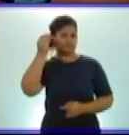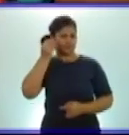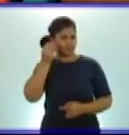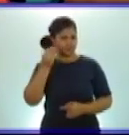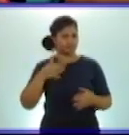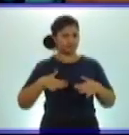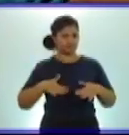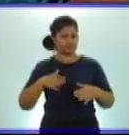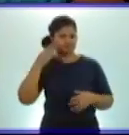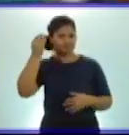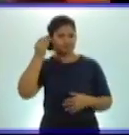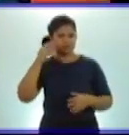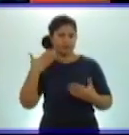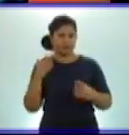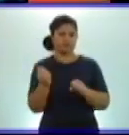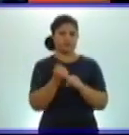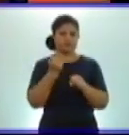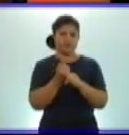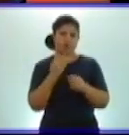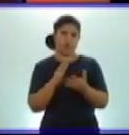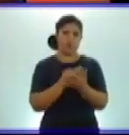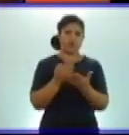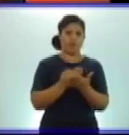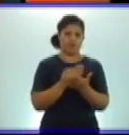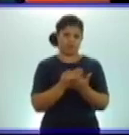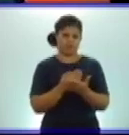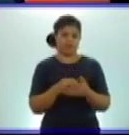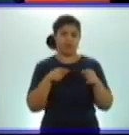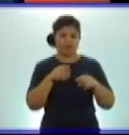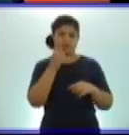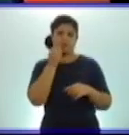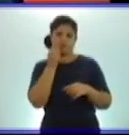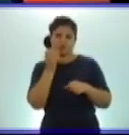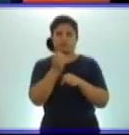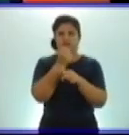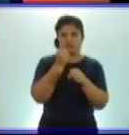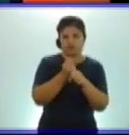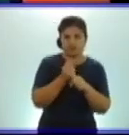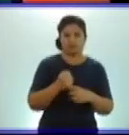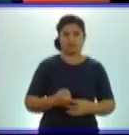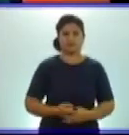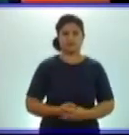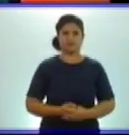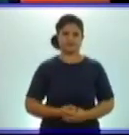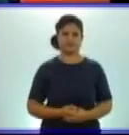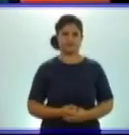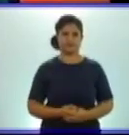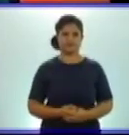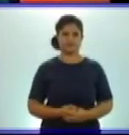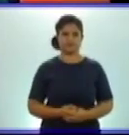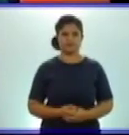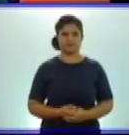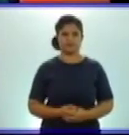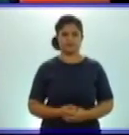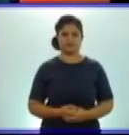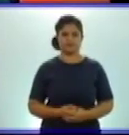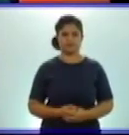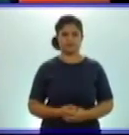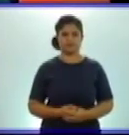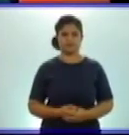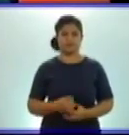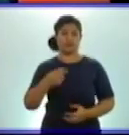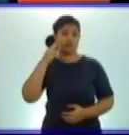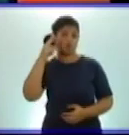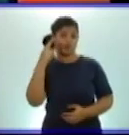para trabajar con el cuaderno de trabajo. Cuaderno de trabajo que todos nuestros niños tienen en su poder. Yo reitero, estas son las dos